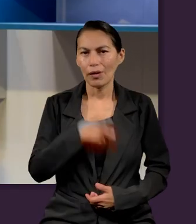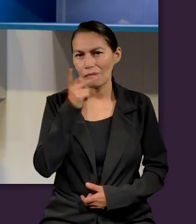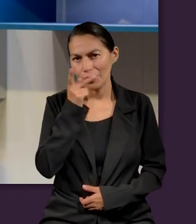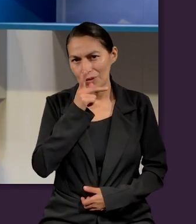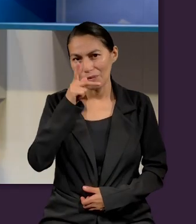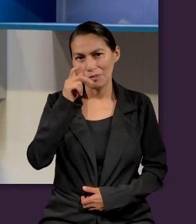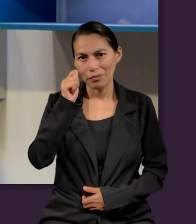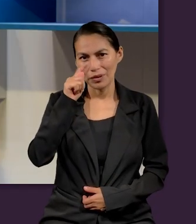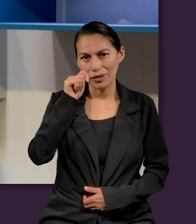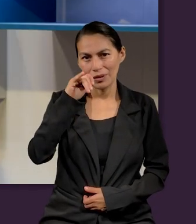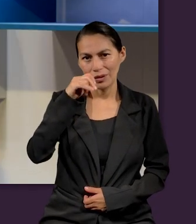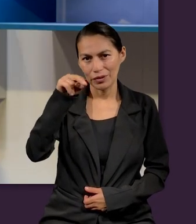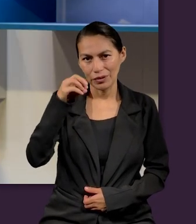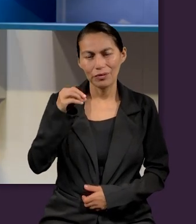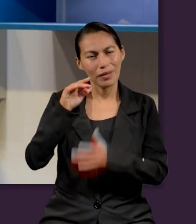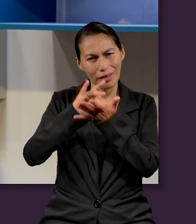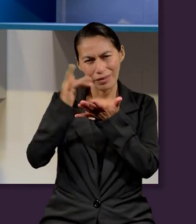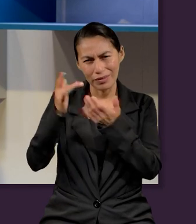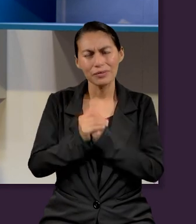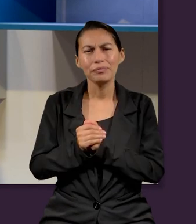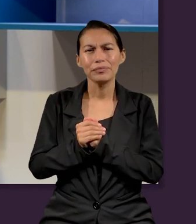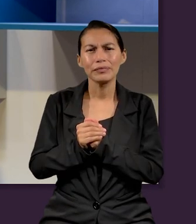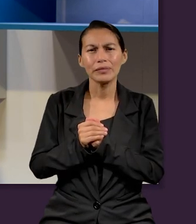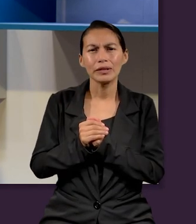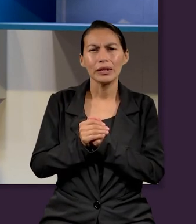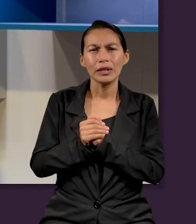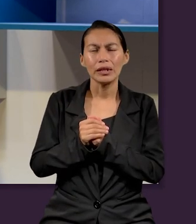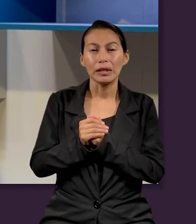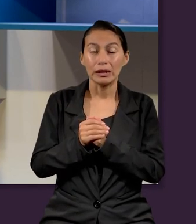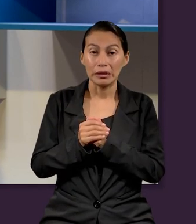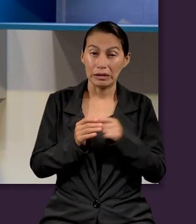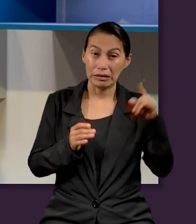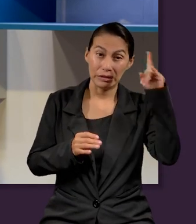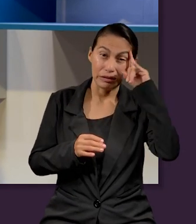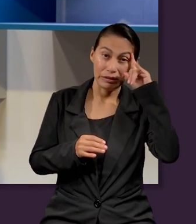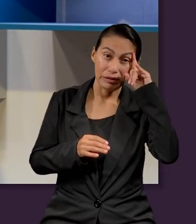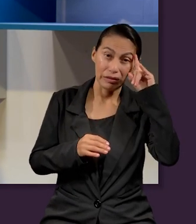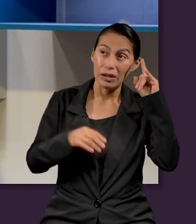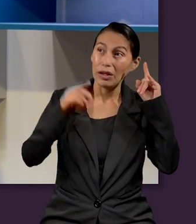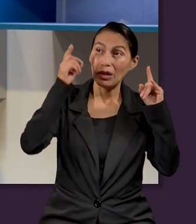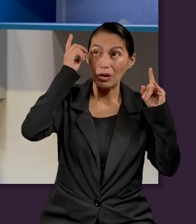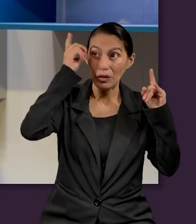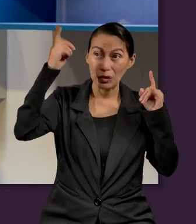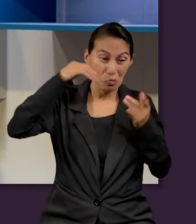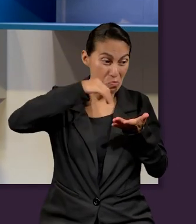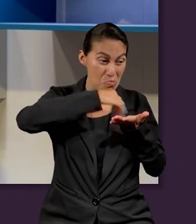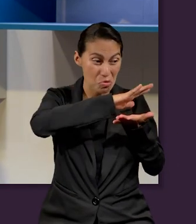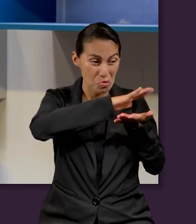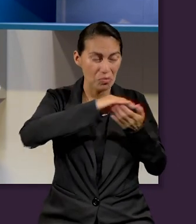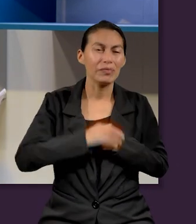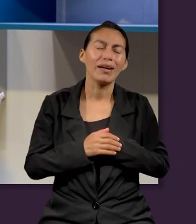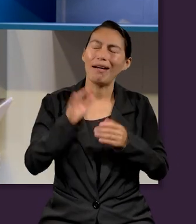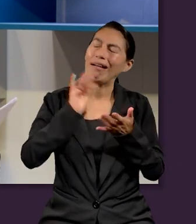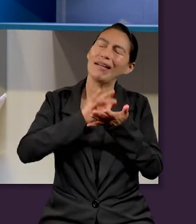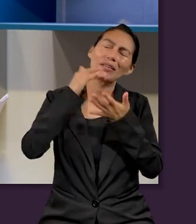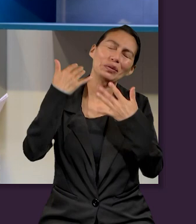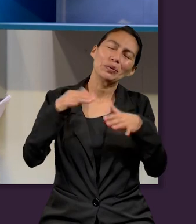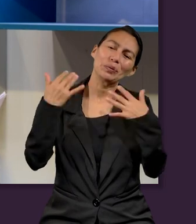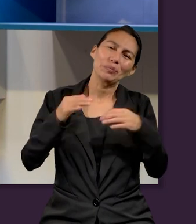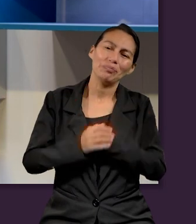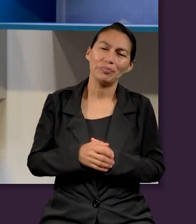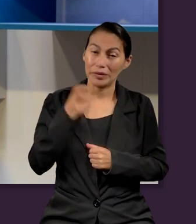Muchas gracias Pastor Patiño, es animador que el acusador fue echado fuera. Ya no